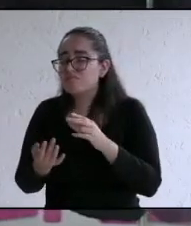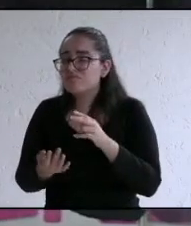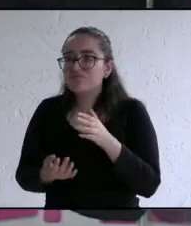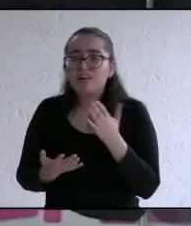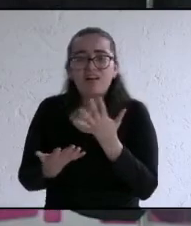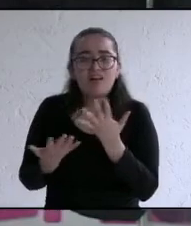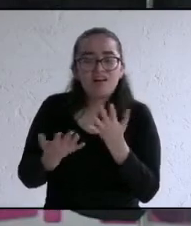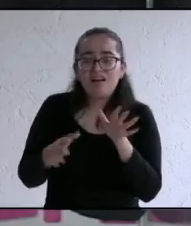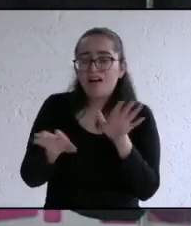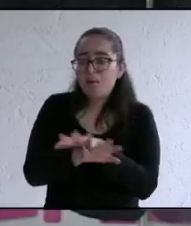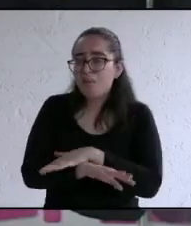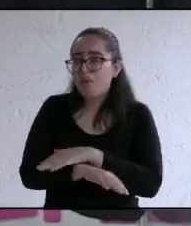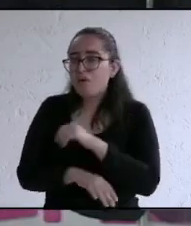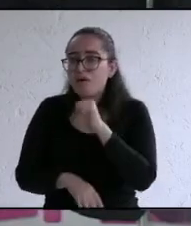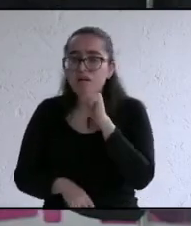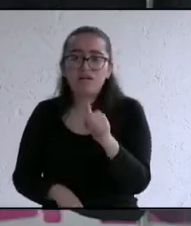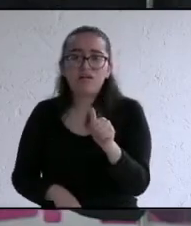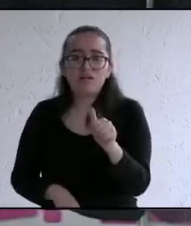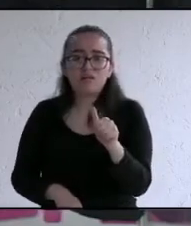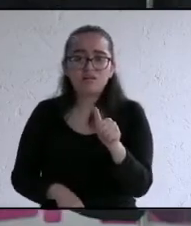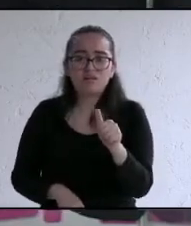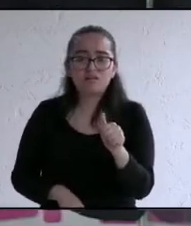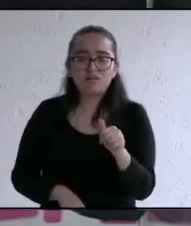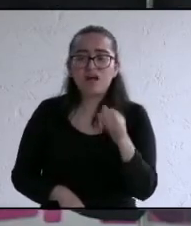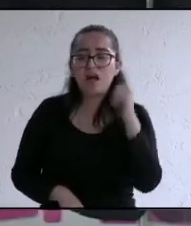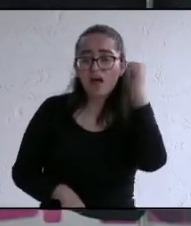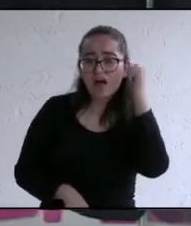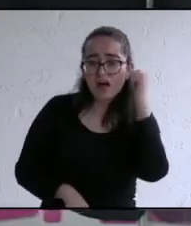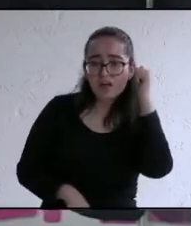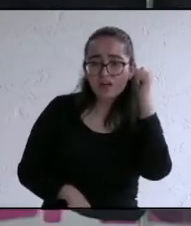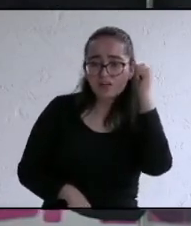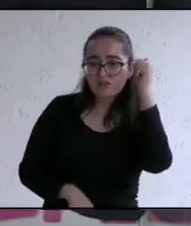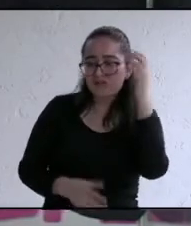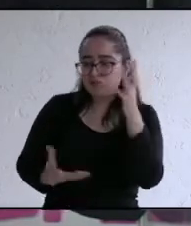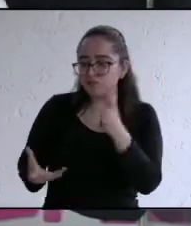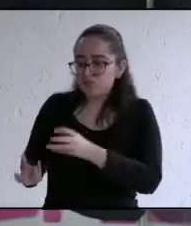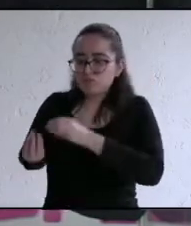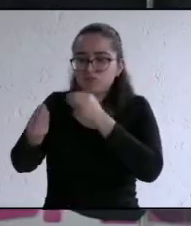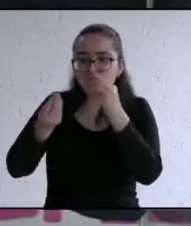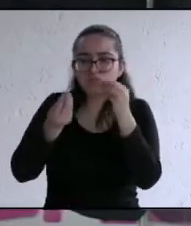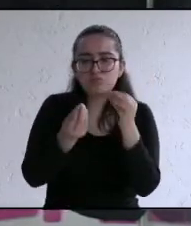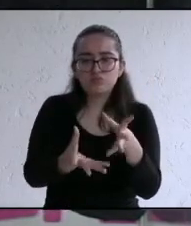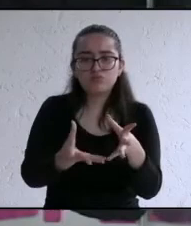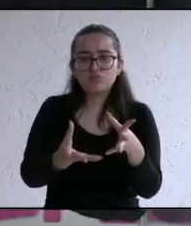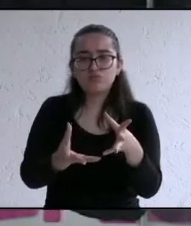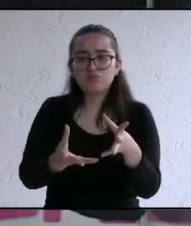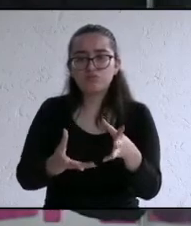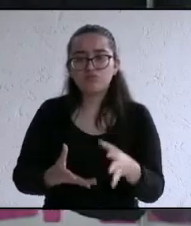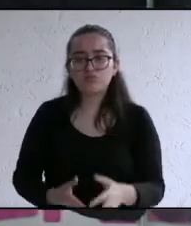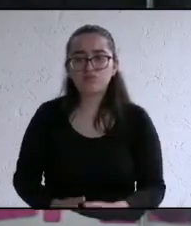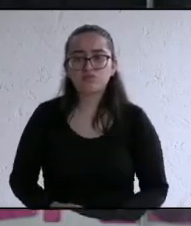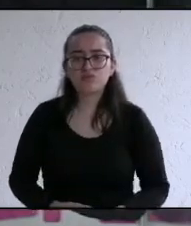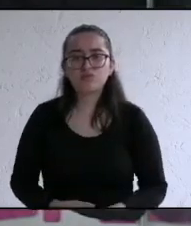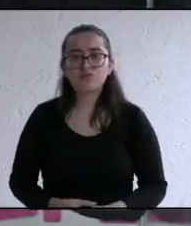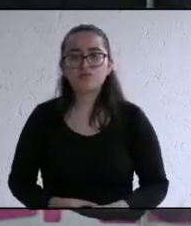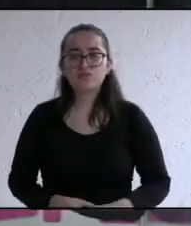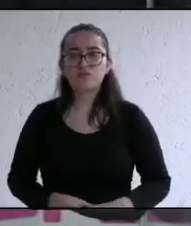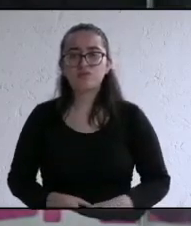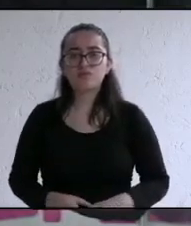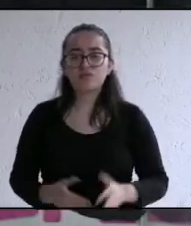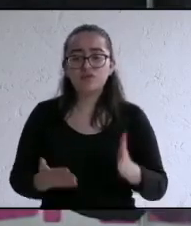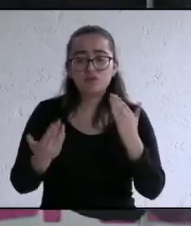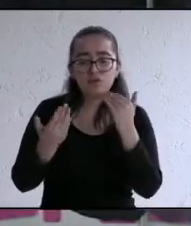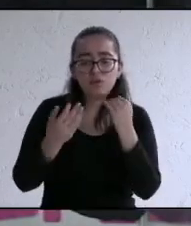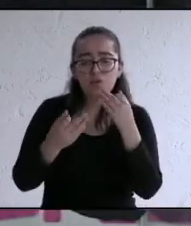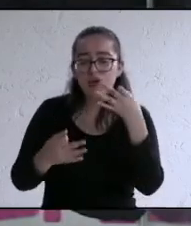hizo nada que tenemos en actopan que hacer devolverle a actopan el fiscal no tenemos fiscal